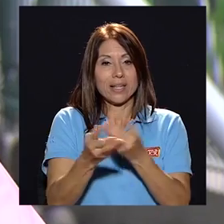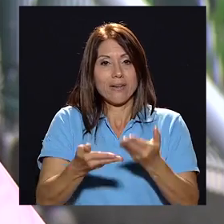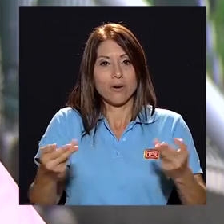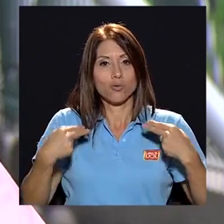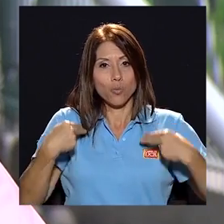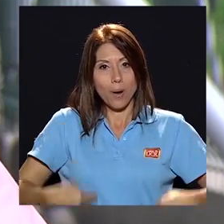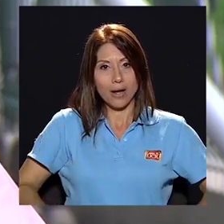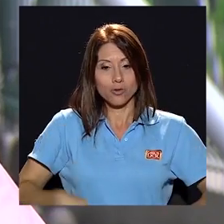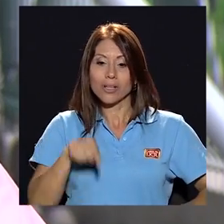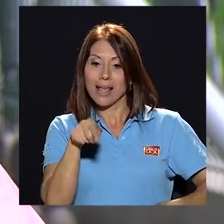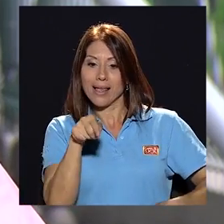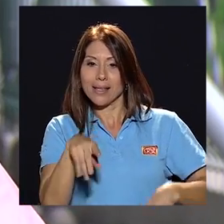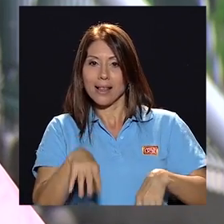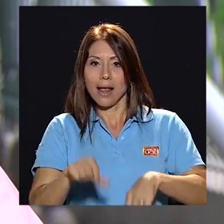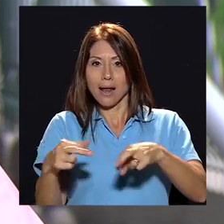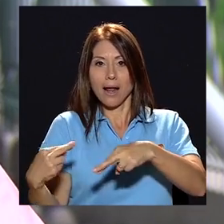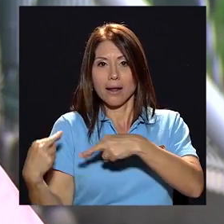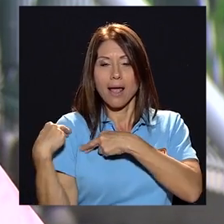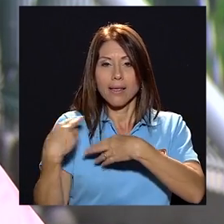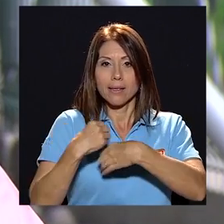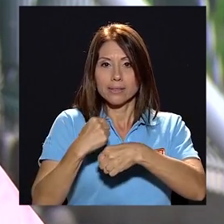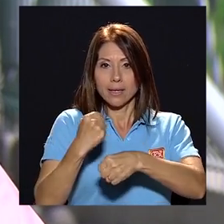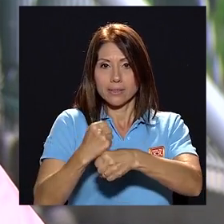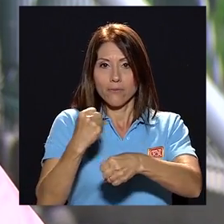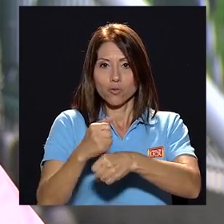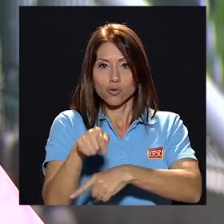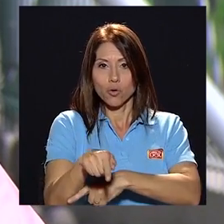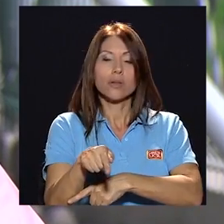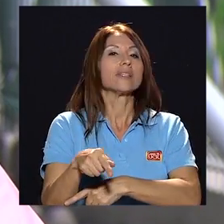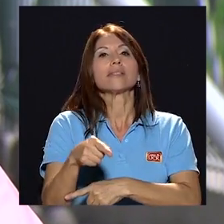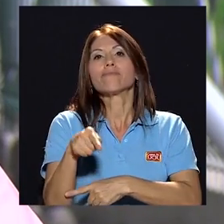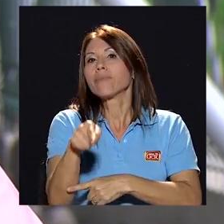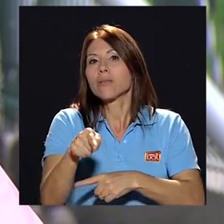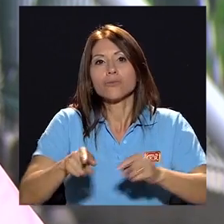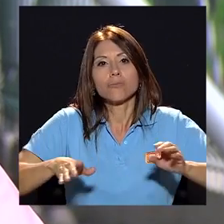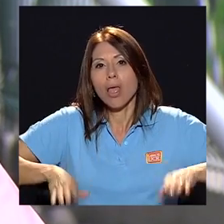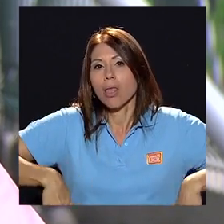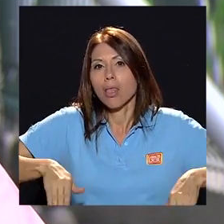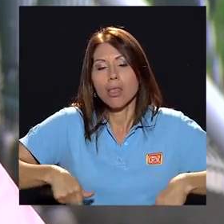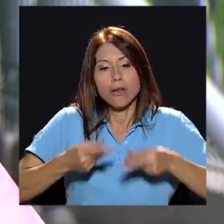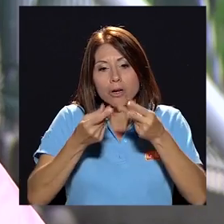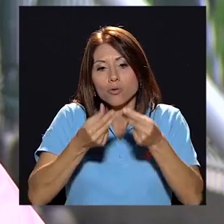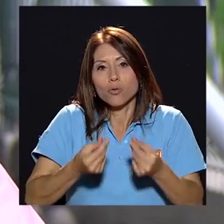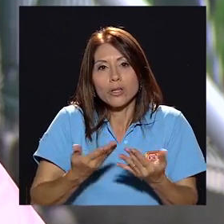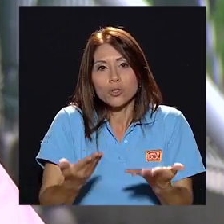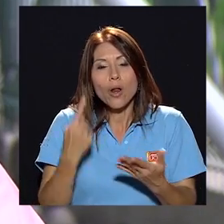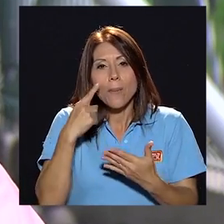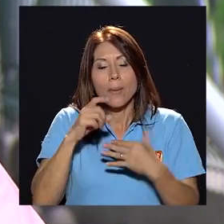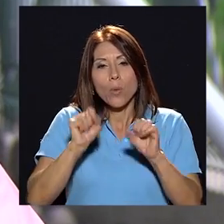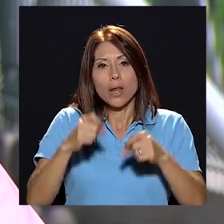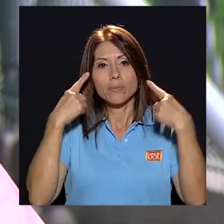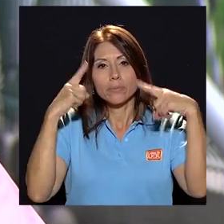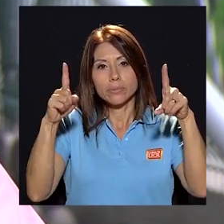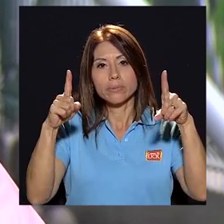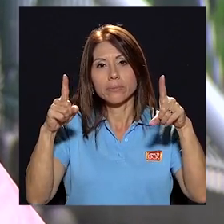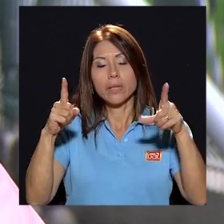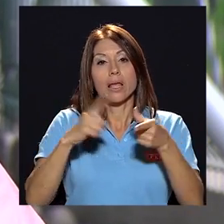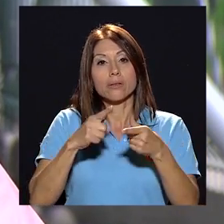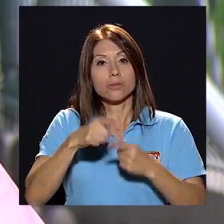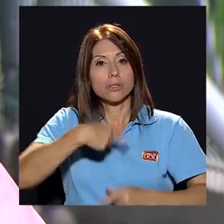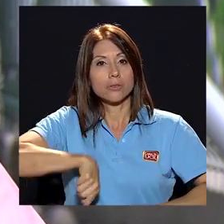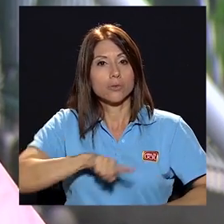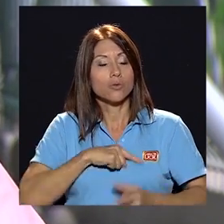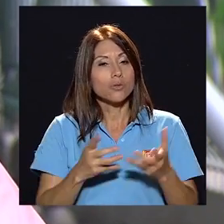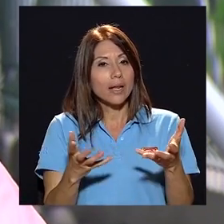que es la encargada de realizar estas funciones fundamentalmente no cuenta con los recursos presupuestarios para llevar a cabo esto